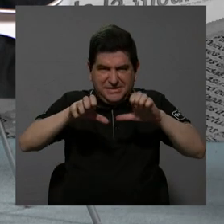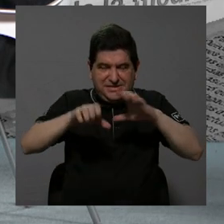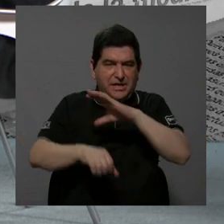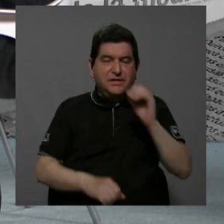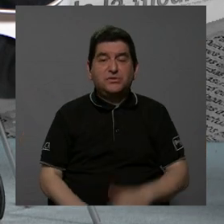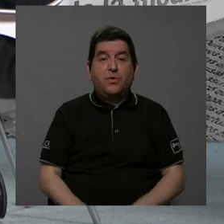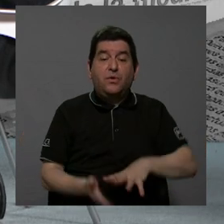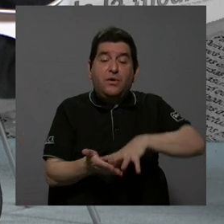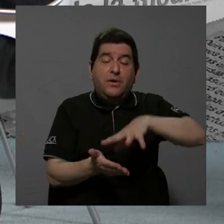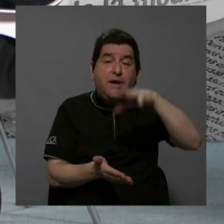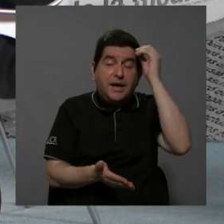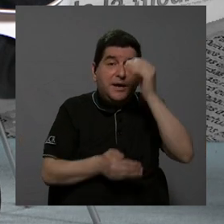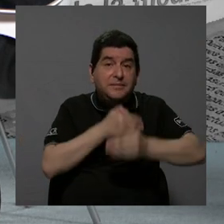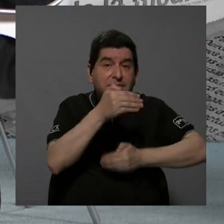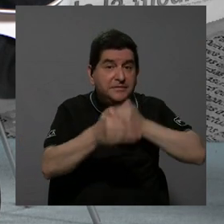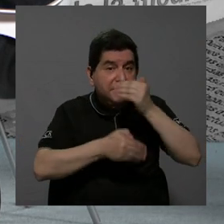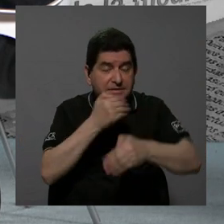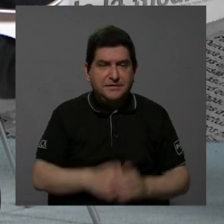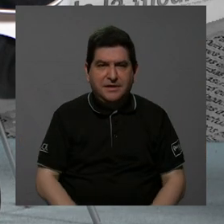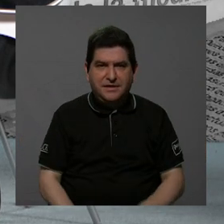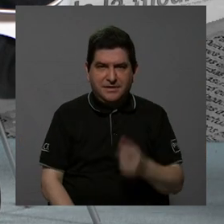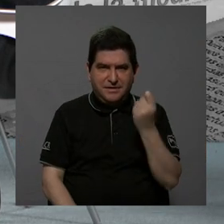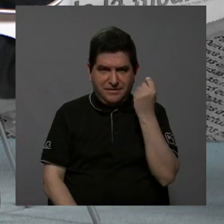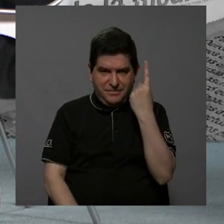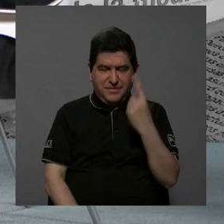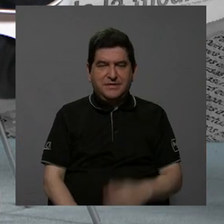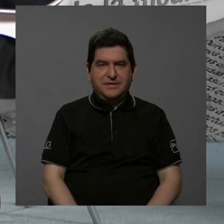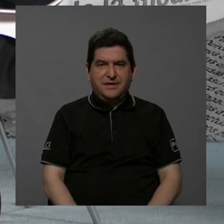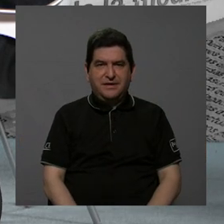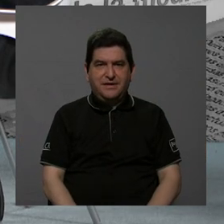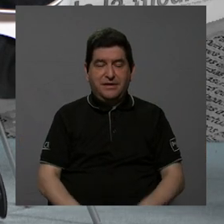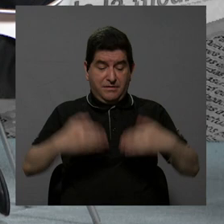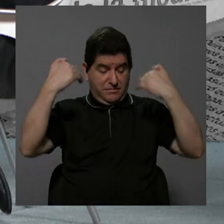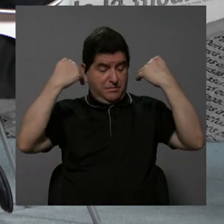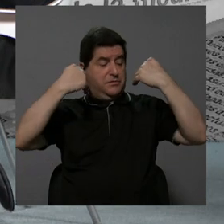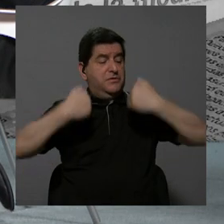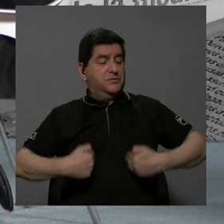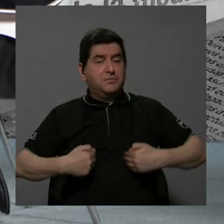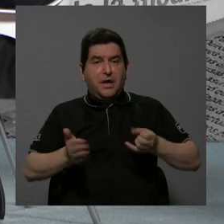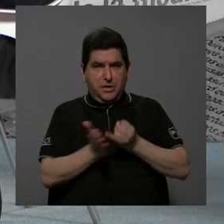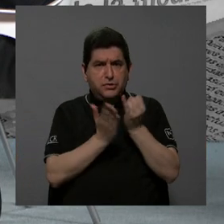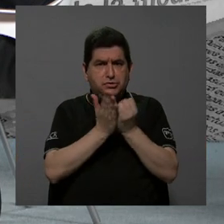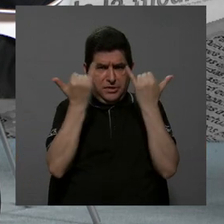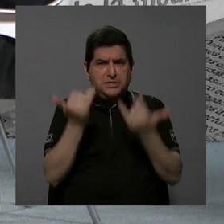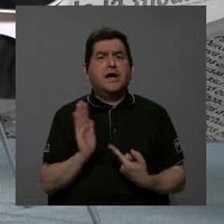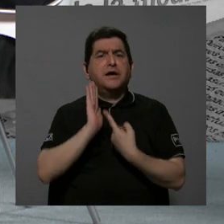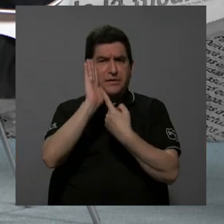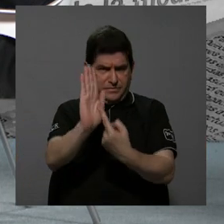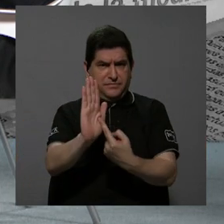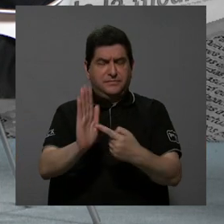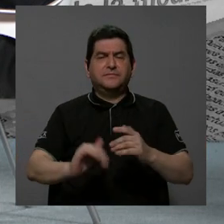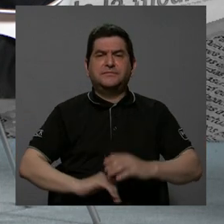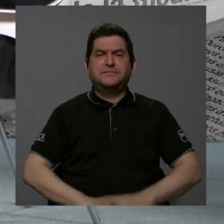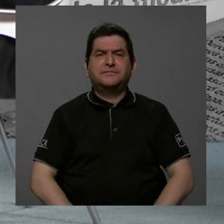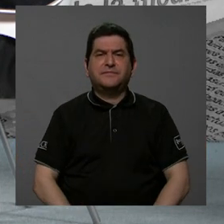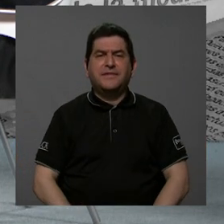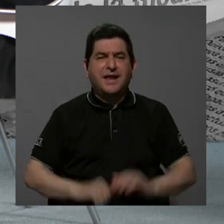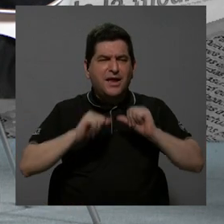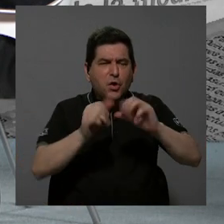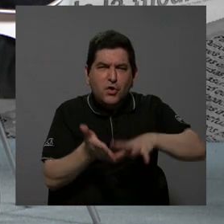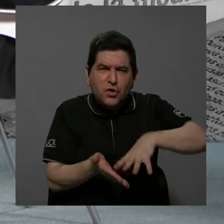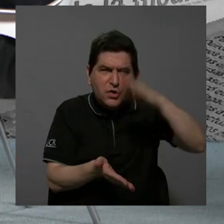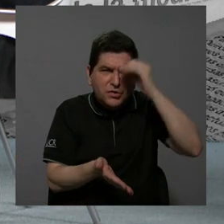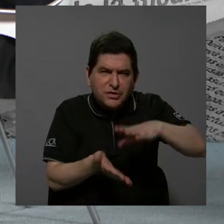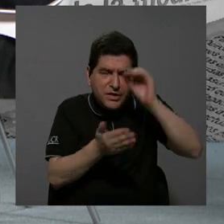capacidad para aprender. Porque se entiende que el ser humano, esto también hay investigaciones recientes que lo refuerzan, que seguimos